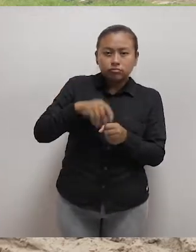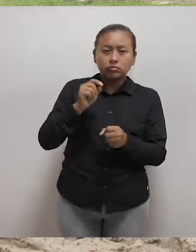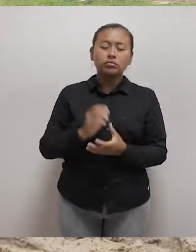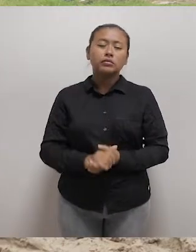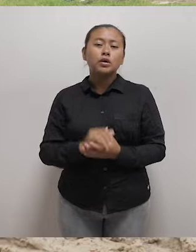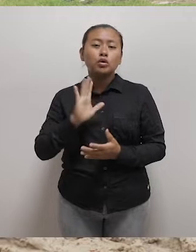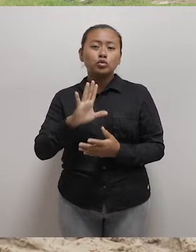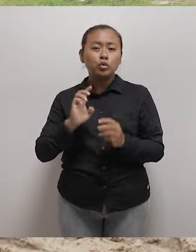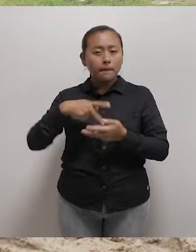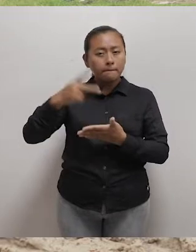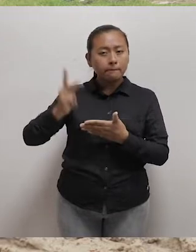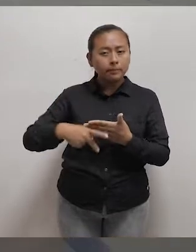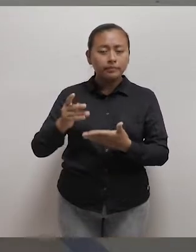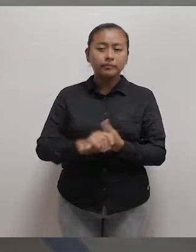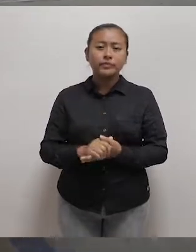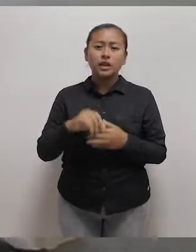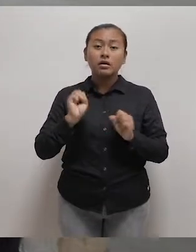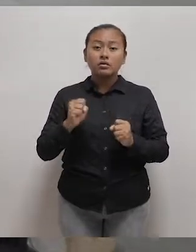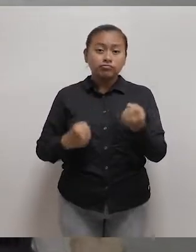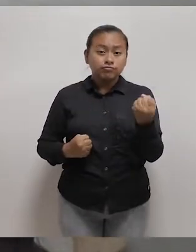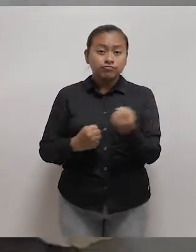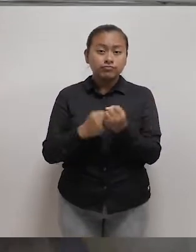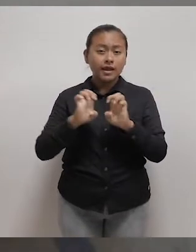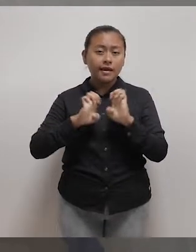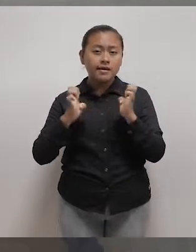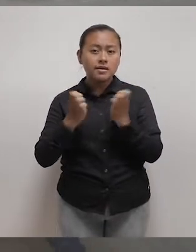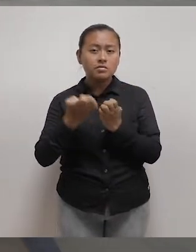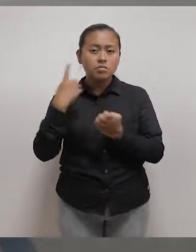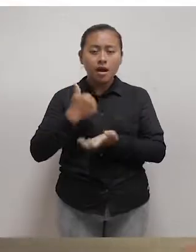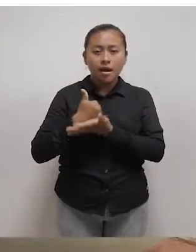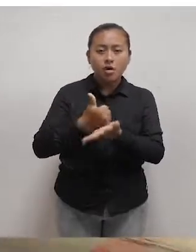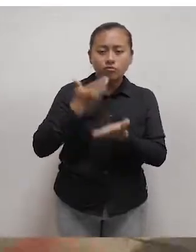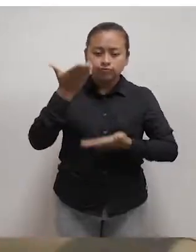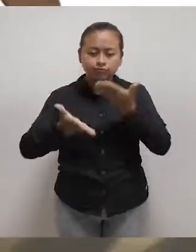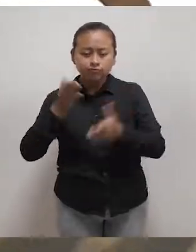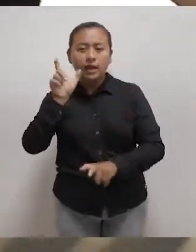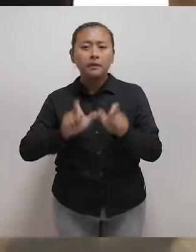proyecto. Pertenezco a la Brigada de Primeros Auxilios.